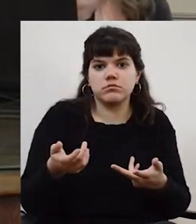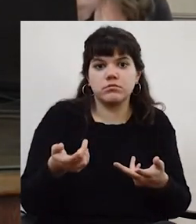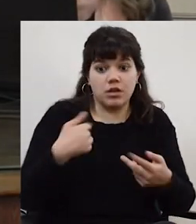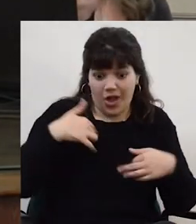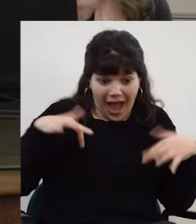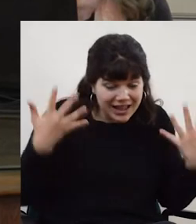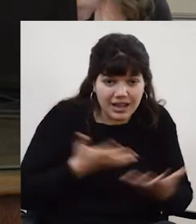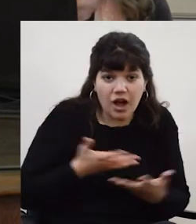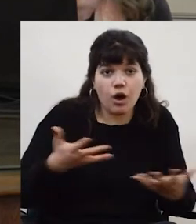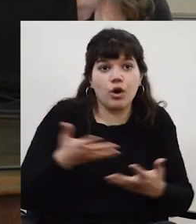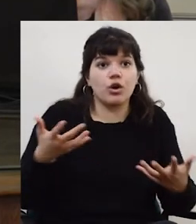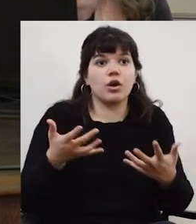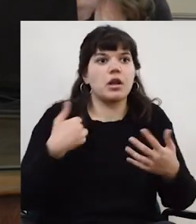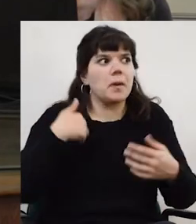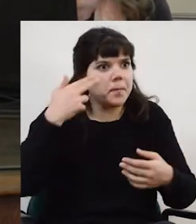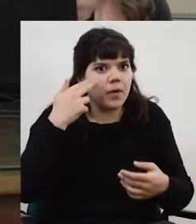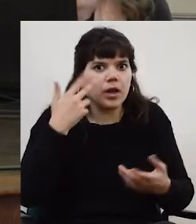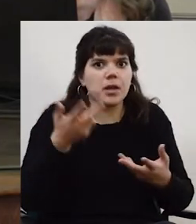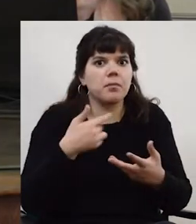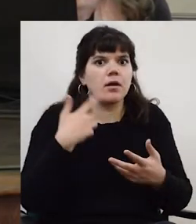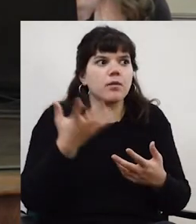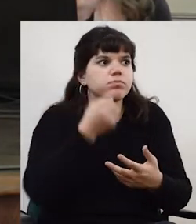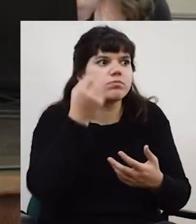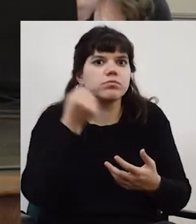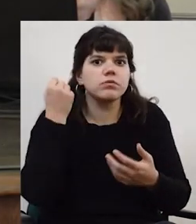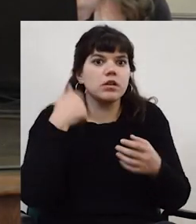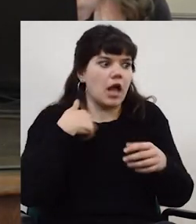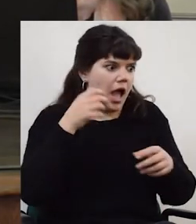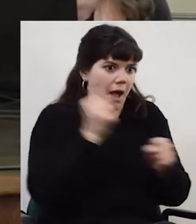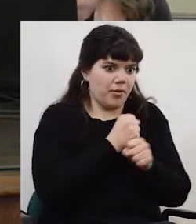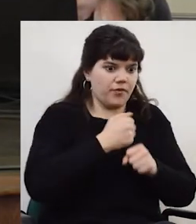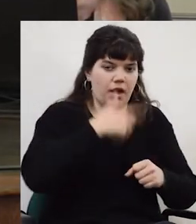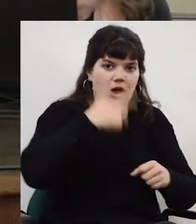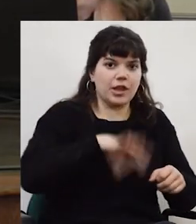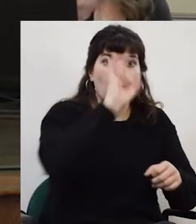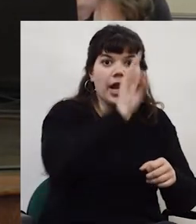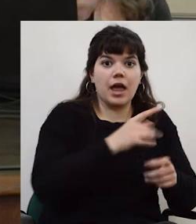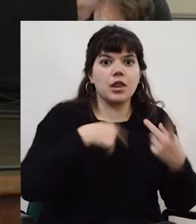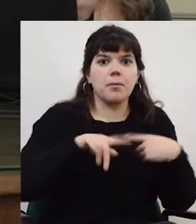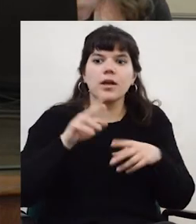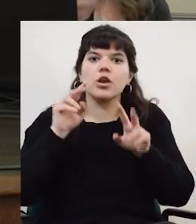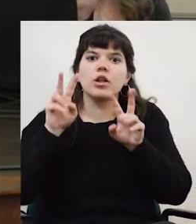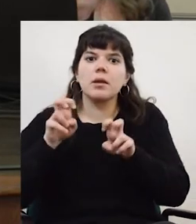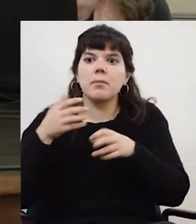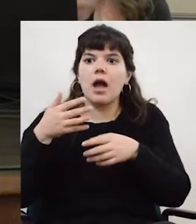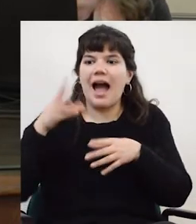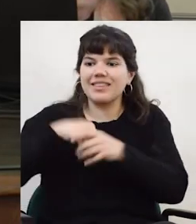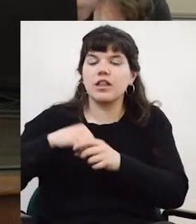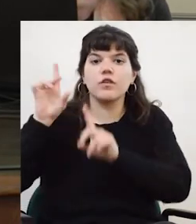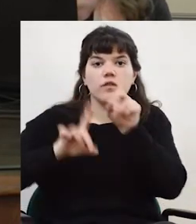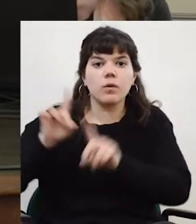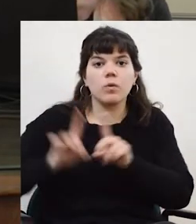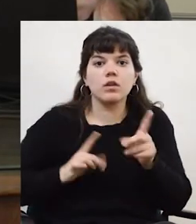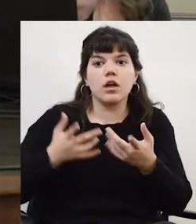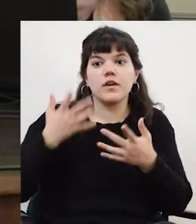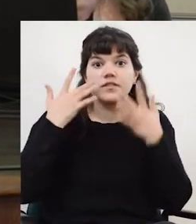hasta el día de hoy, tenemos problemas con una maestría aprobada de masa crítica dentro de la facultad del Instituto